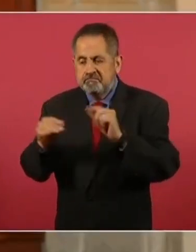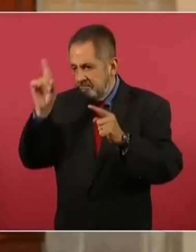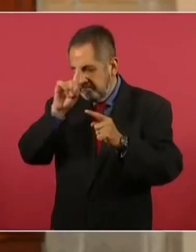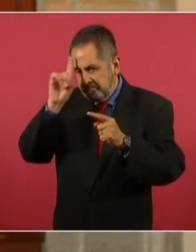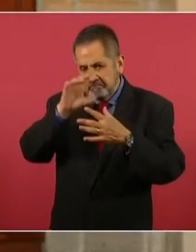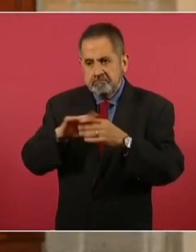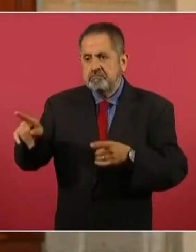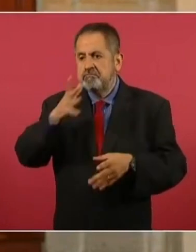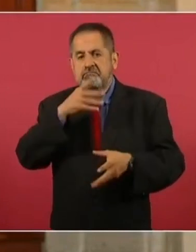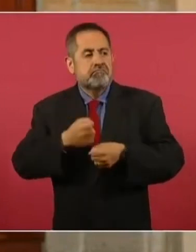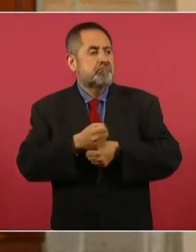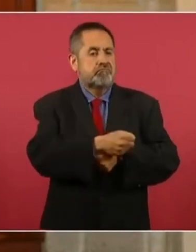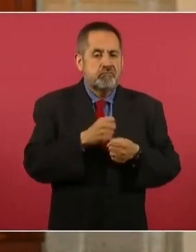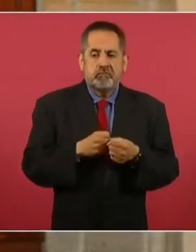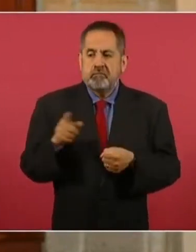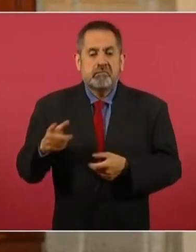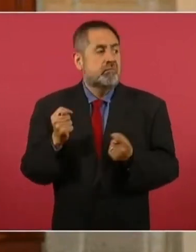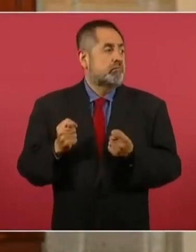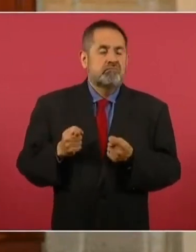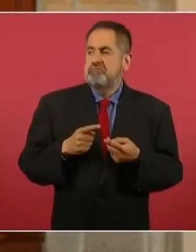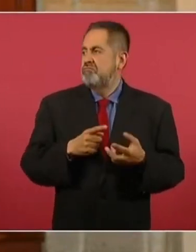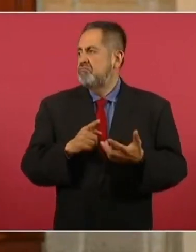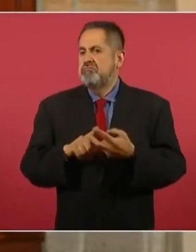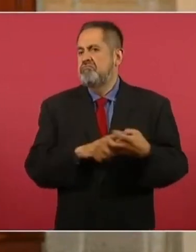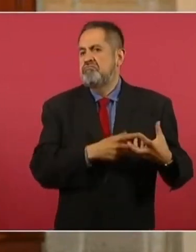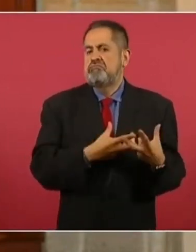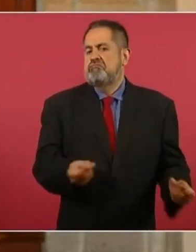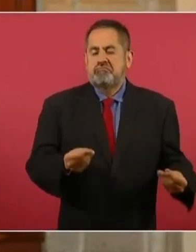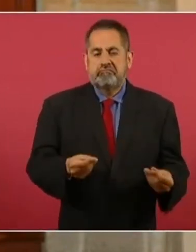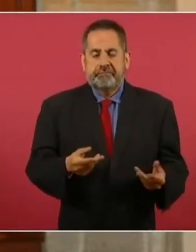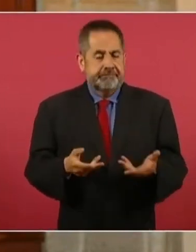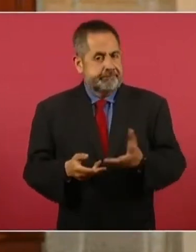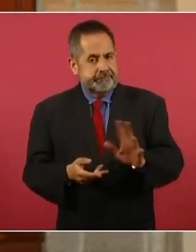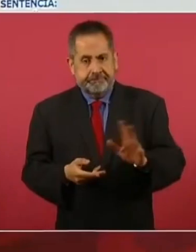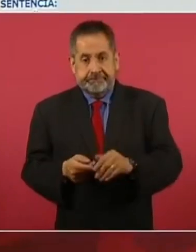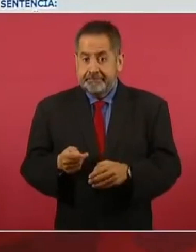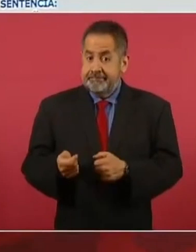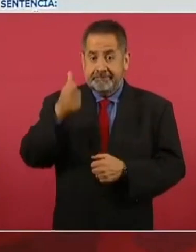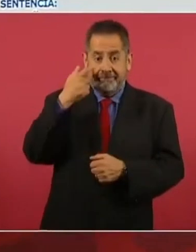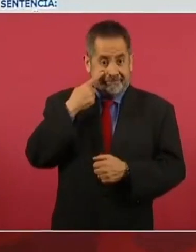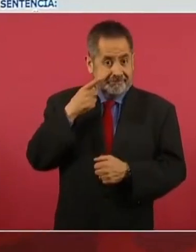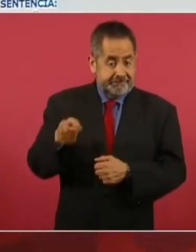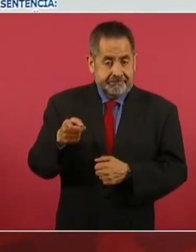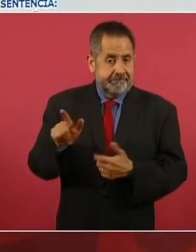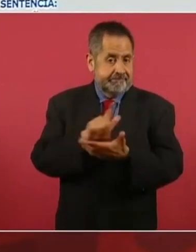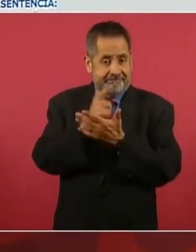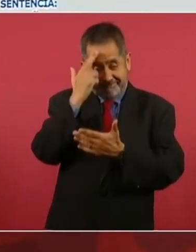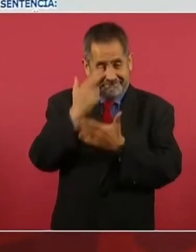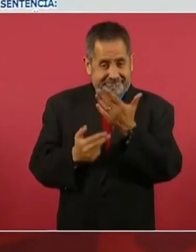fuerza y en el tema de desaparición forzada pero es muy importante porque este delito de desaparición forzada